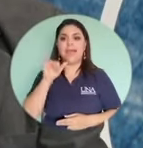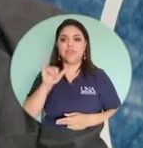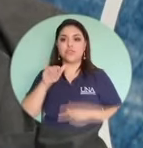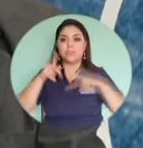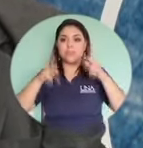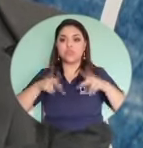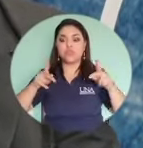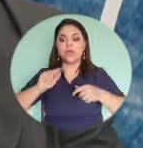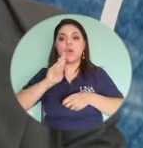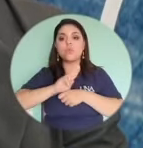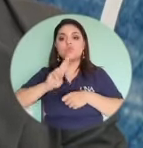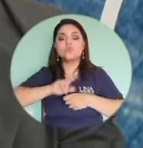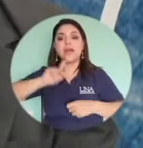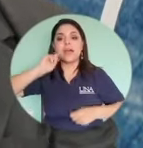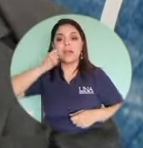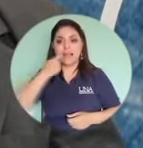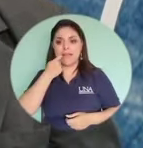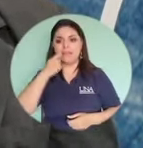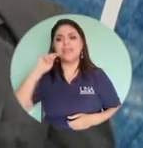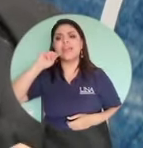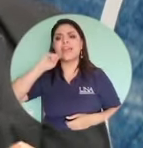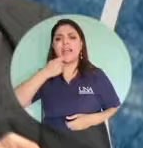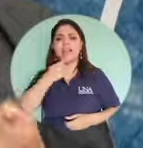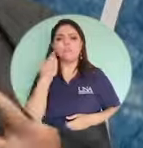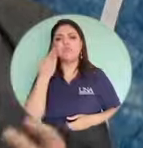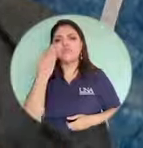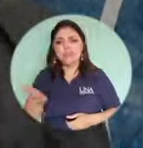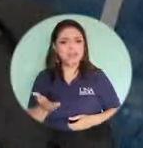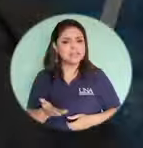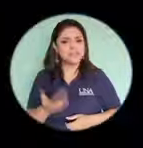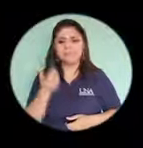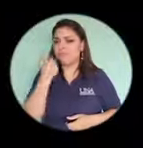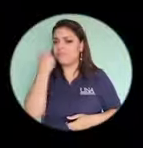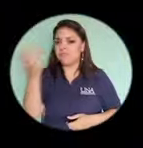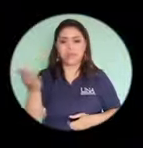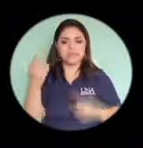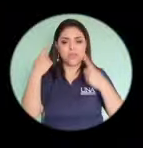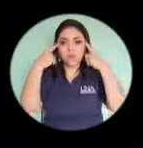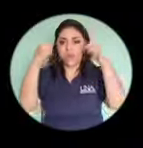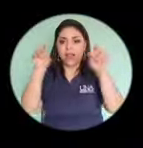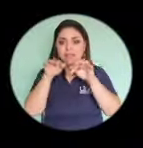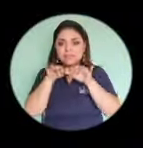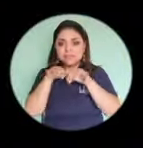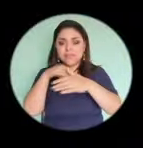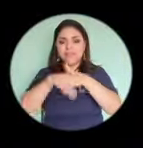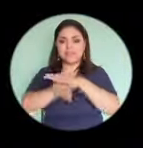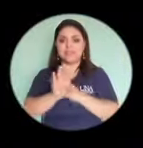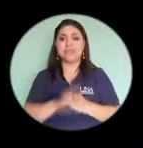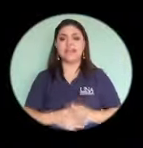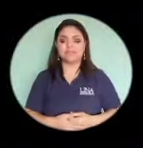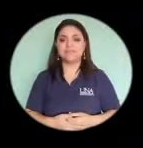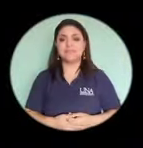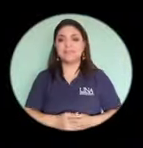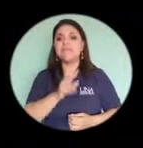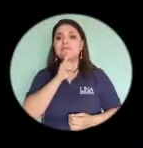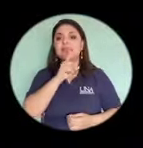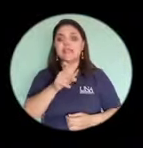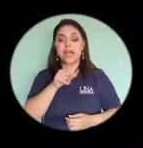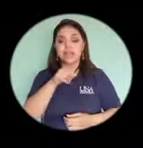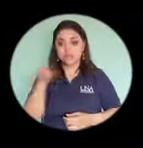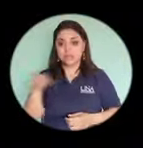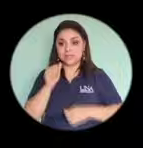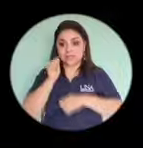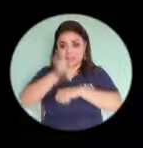utiliza las personas como claves y no porque son son claves muy fáciles de llegarles definitivamente a la hora de establecer